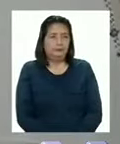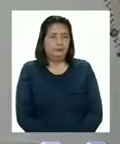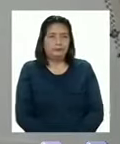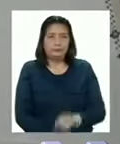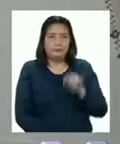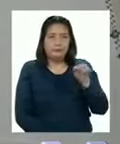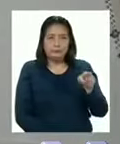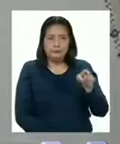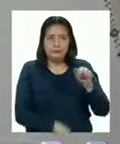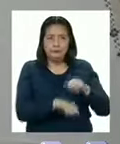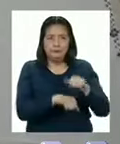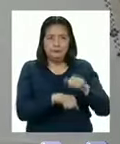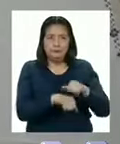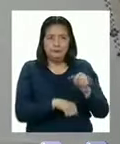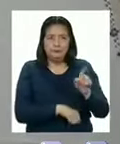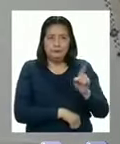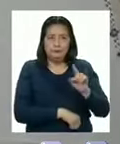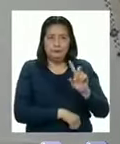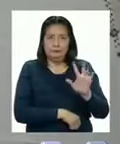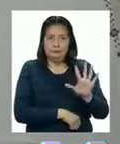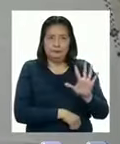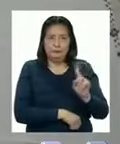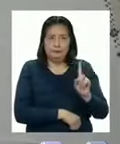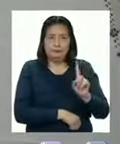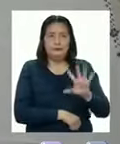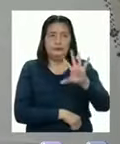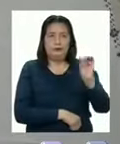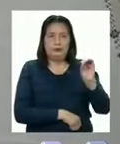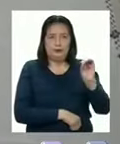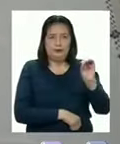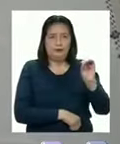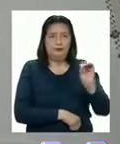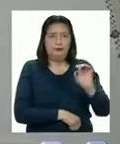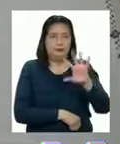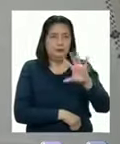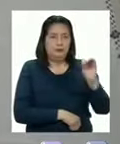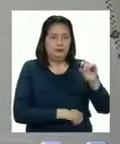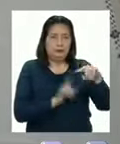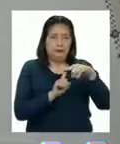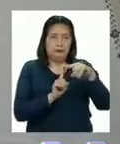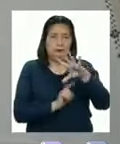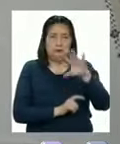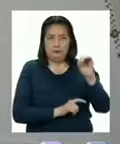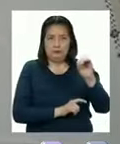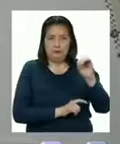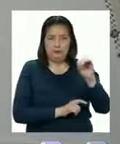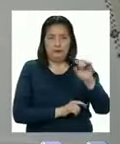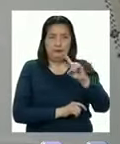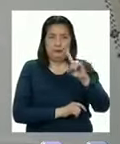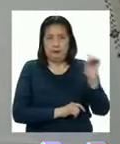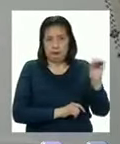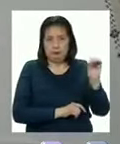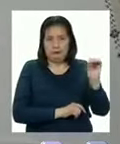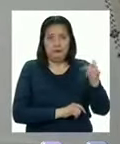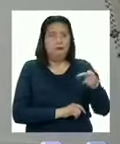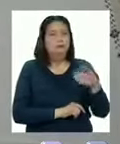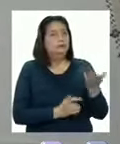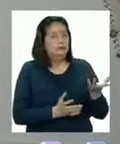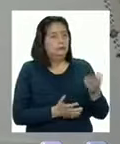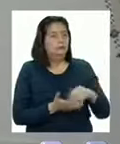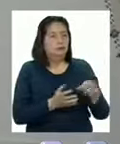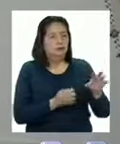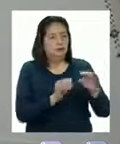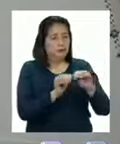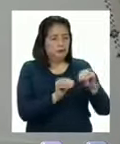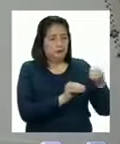Acá las piedritas ya no valen cinco Sino cincuenta Cincuenta más cincuenta es cien Entonces